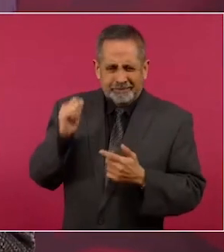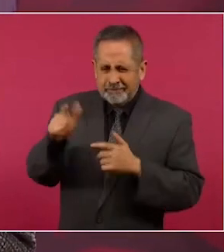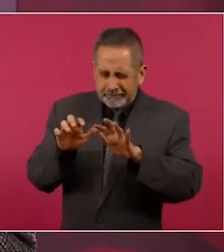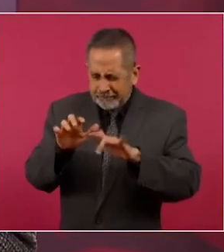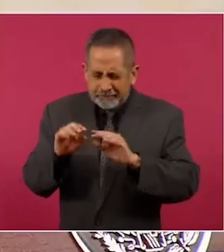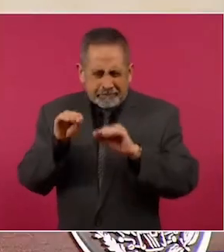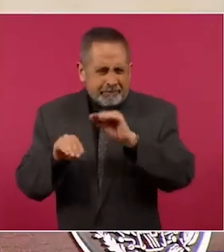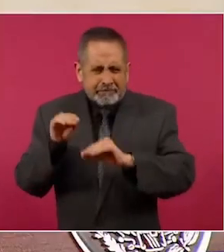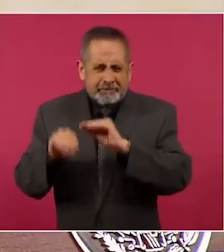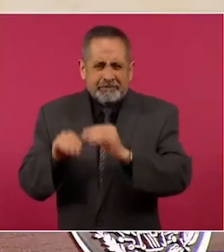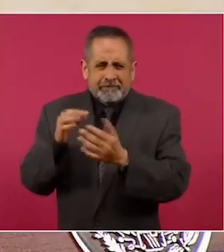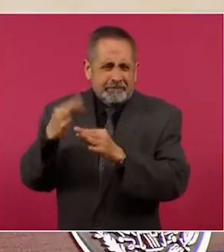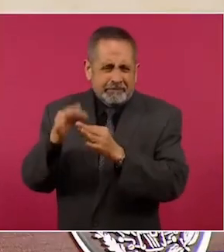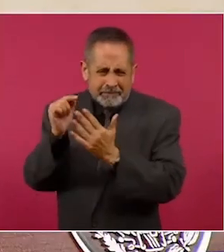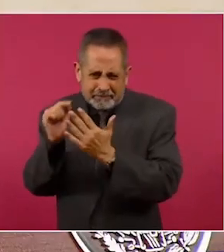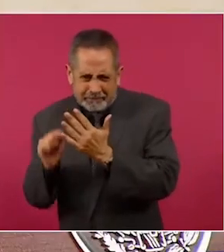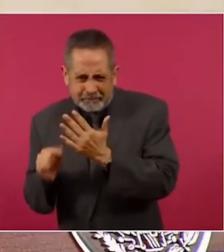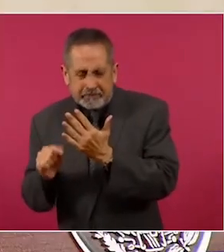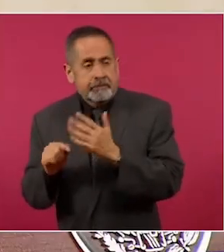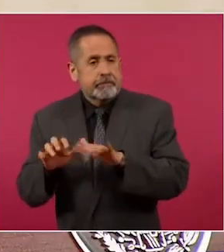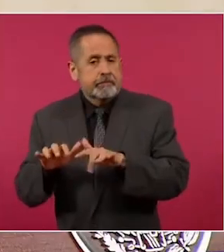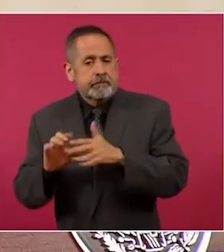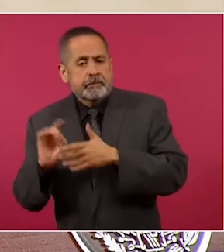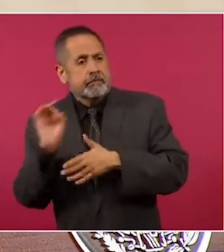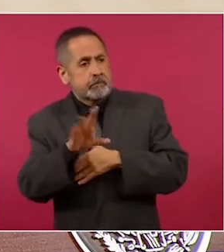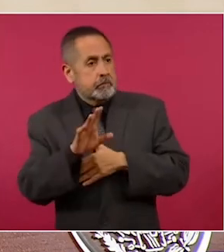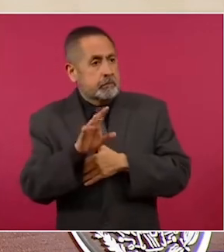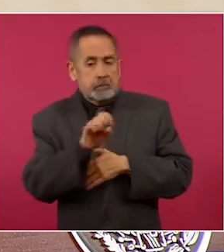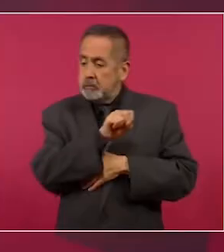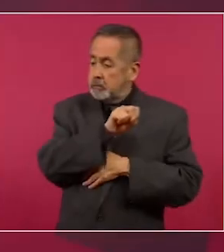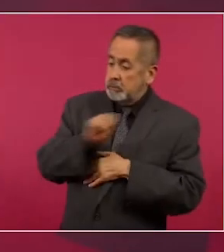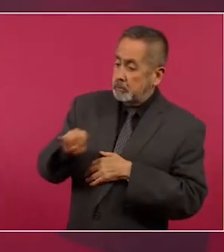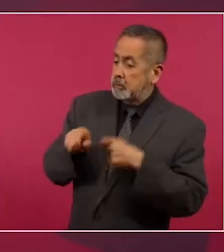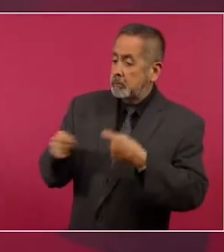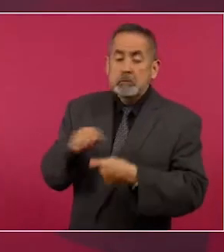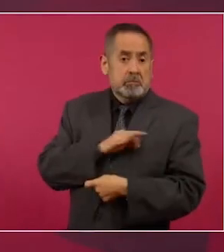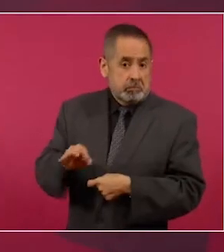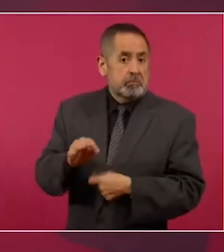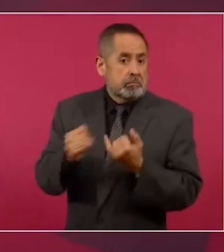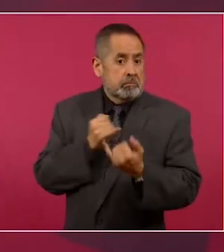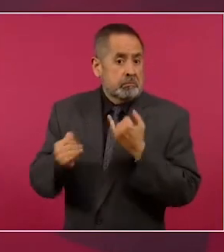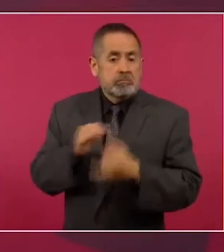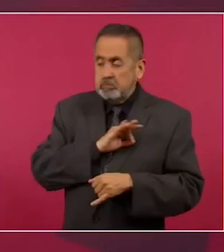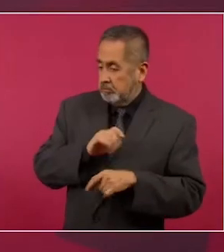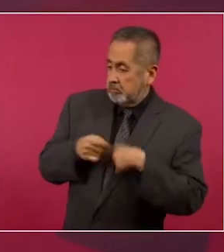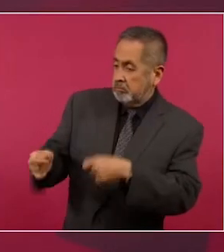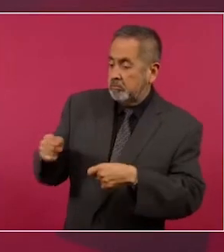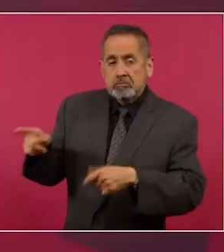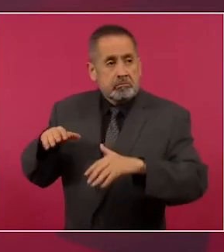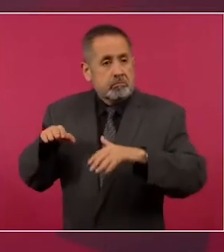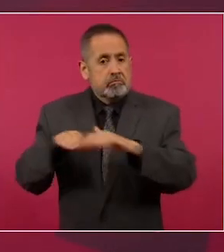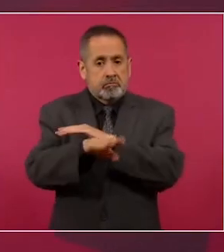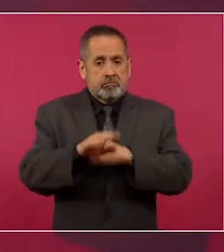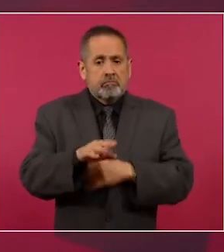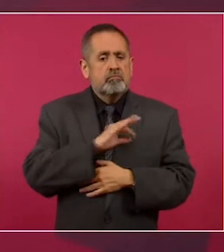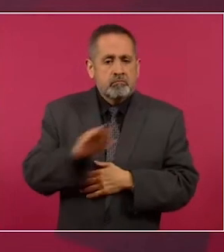requisito, cumplir con algunos requisitos, pero ya hay una alternativa, ya